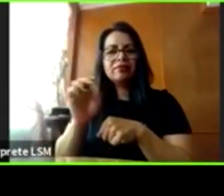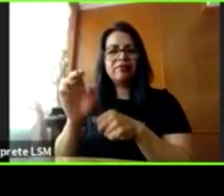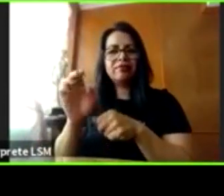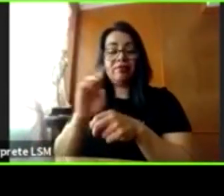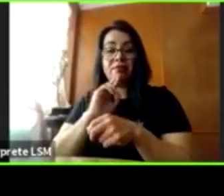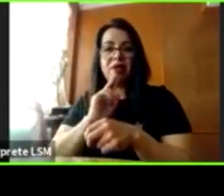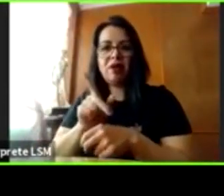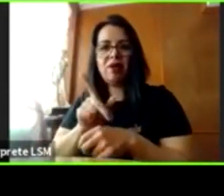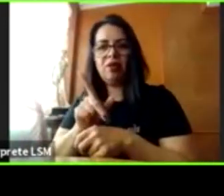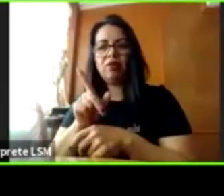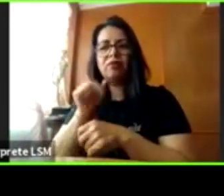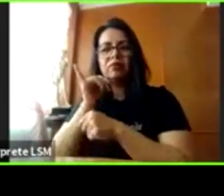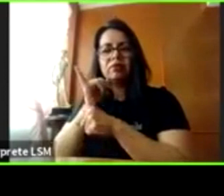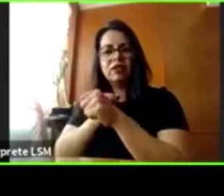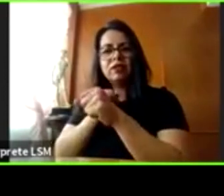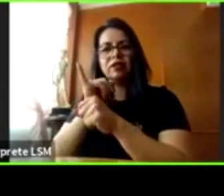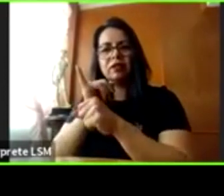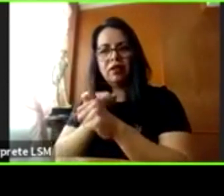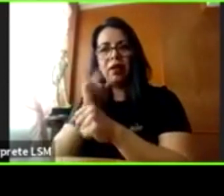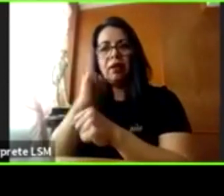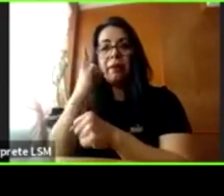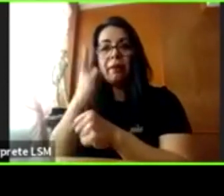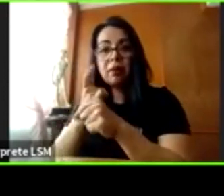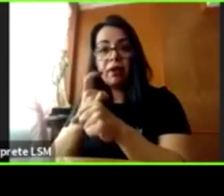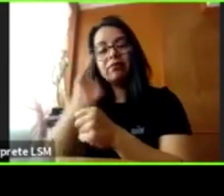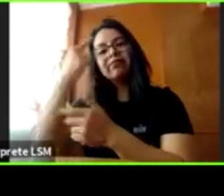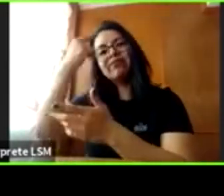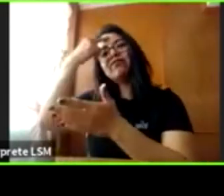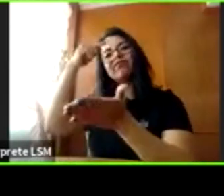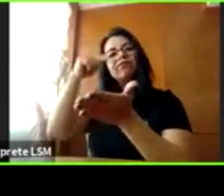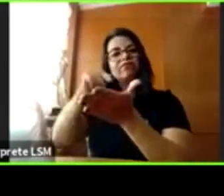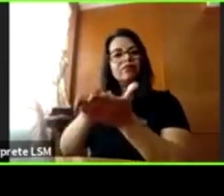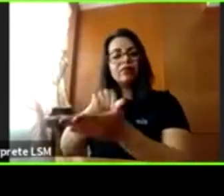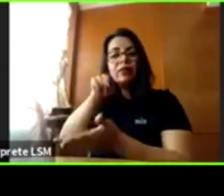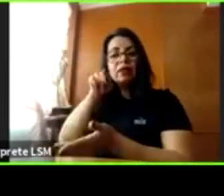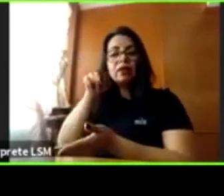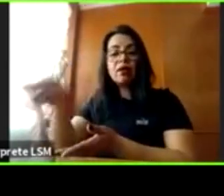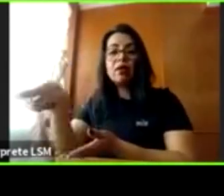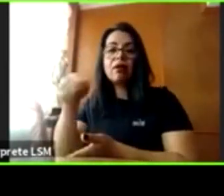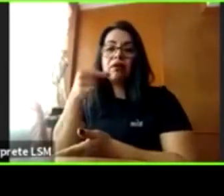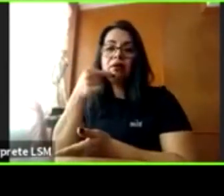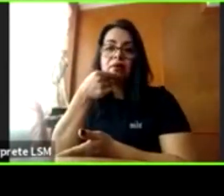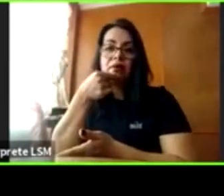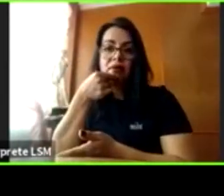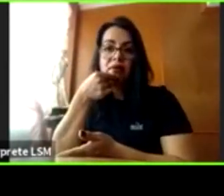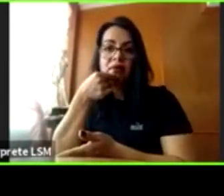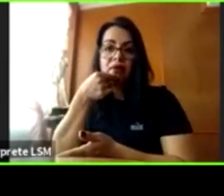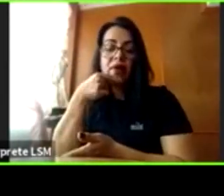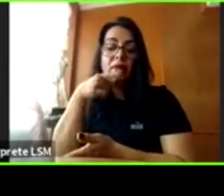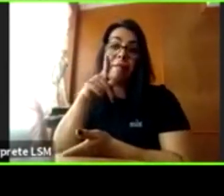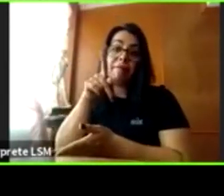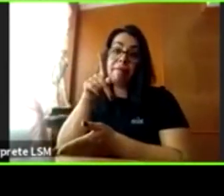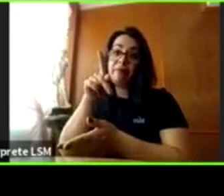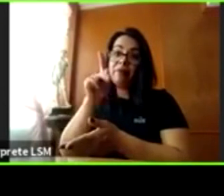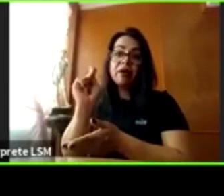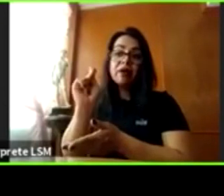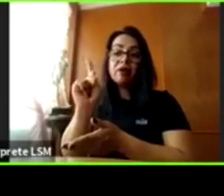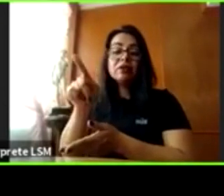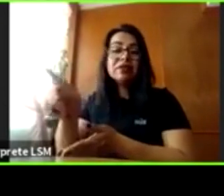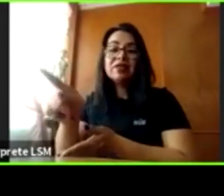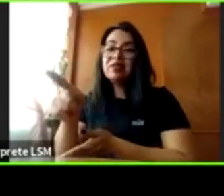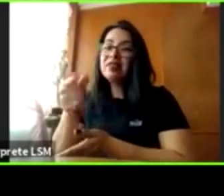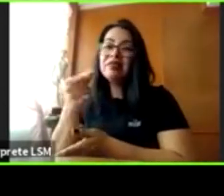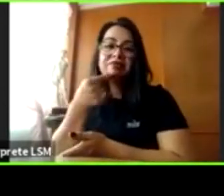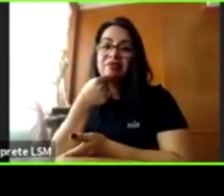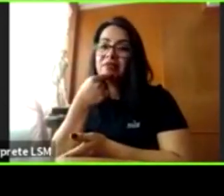podamos seguir investigando, hay que creerle, ¿no? Entonces, lo primero que quiero decir es que hay que creerle. Ahora, si no tenemos la suerte de que nos lo ponga en palabras y